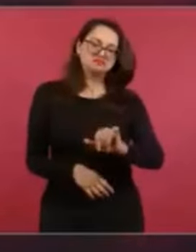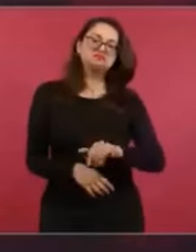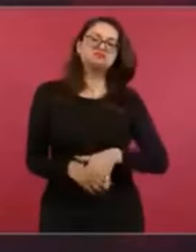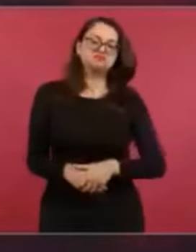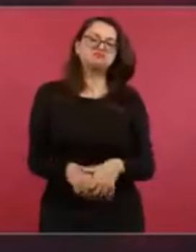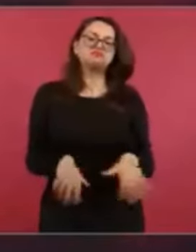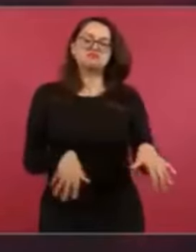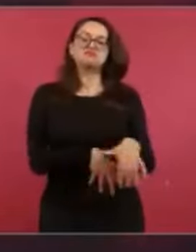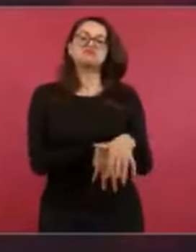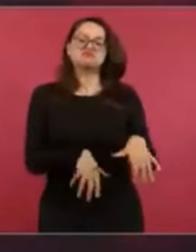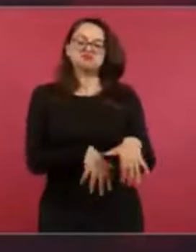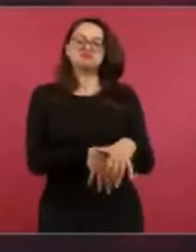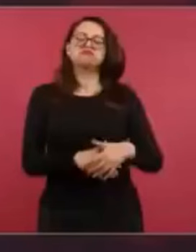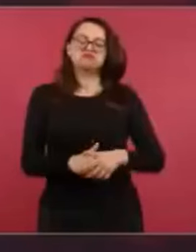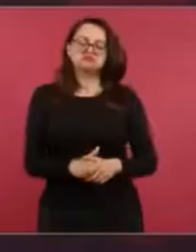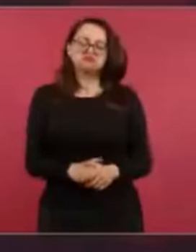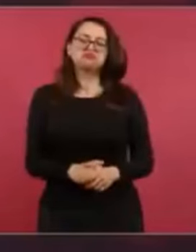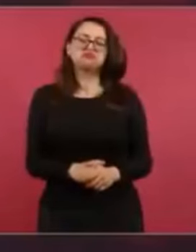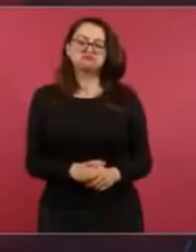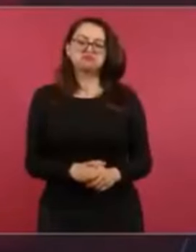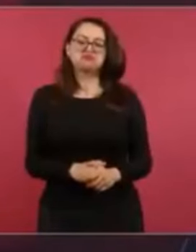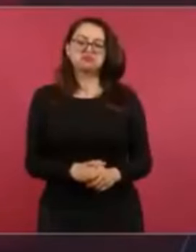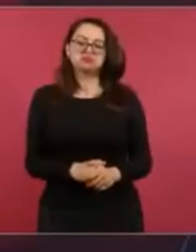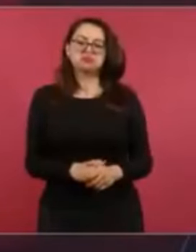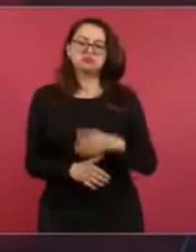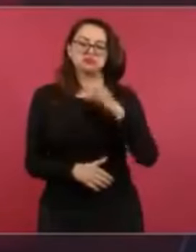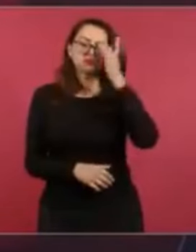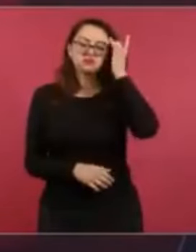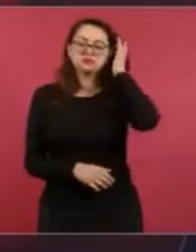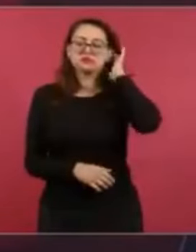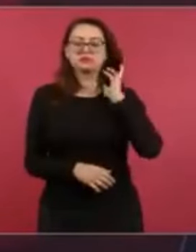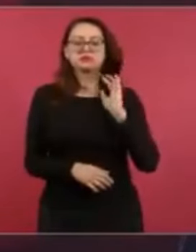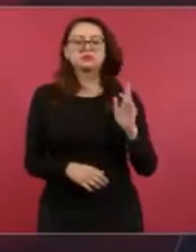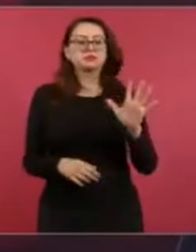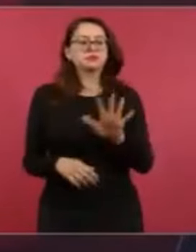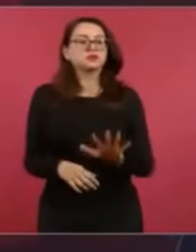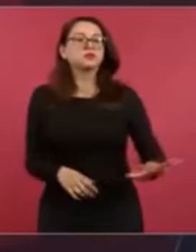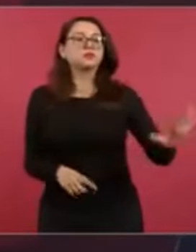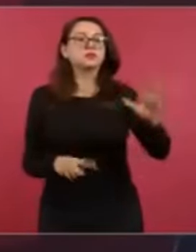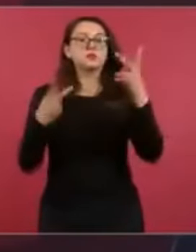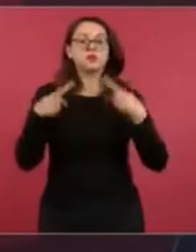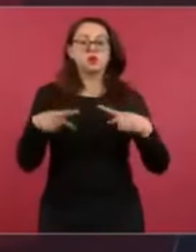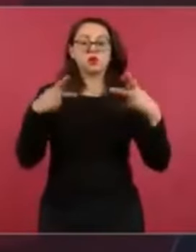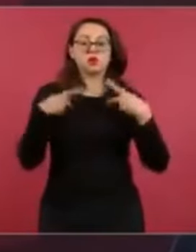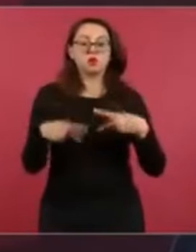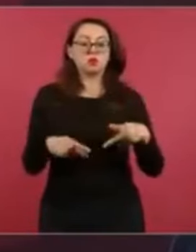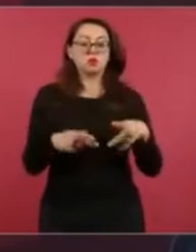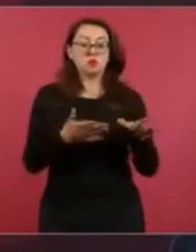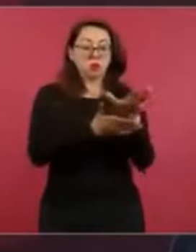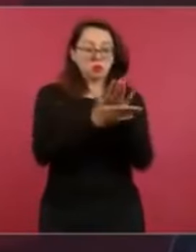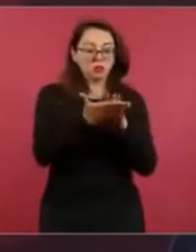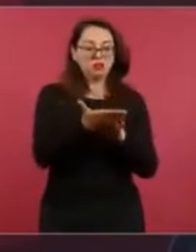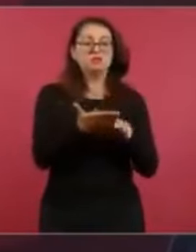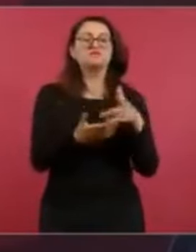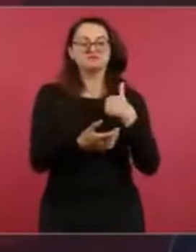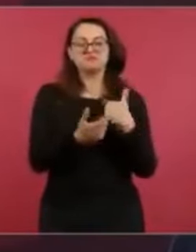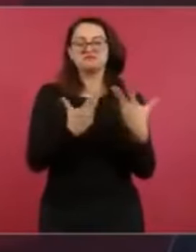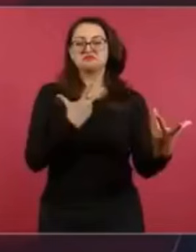y pertenezco al pueblo y al pueblo raso.